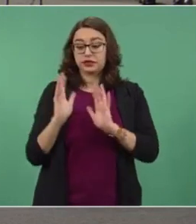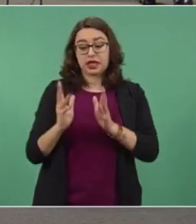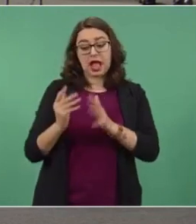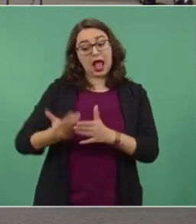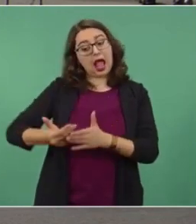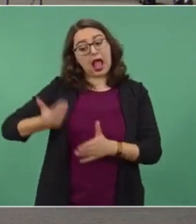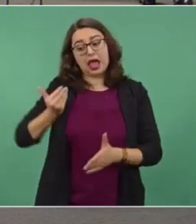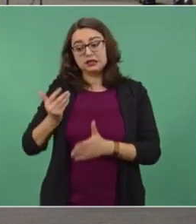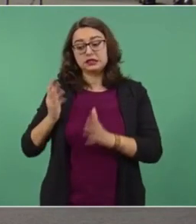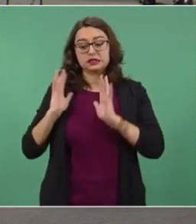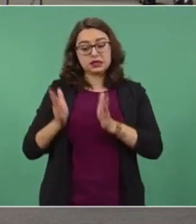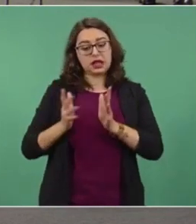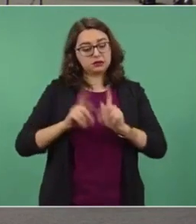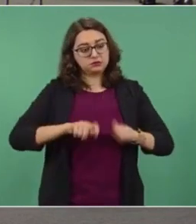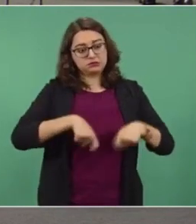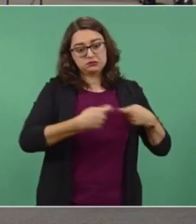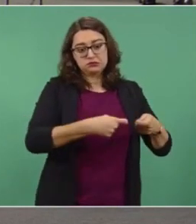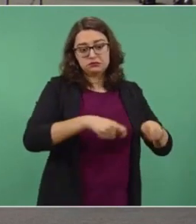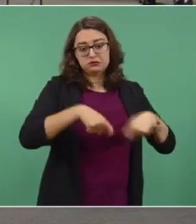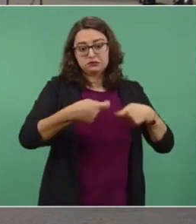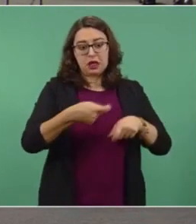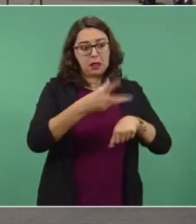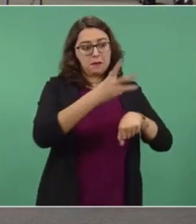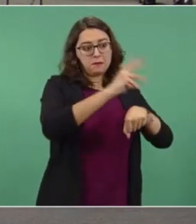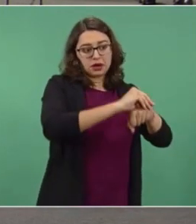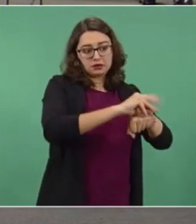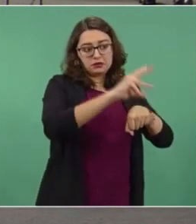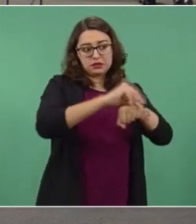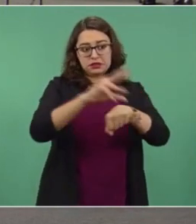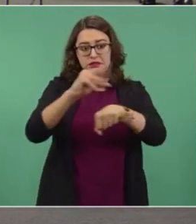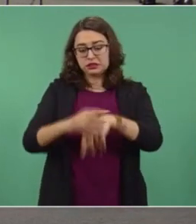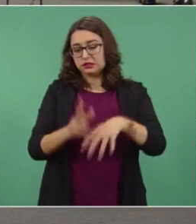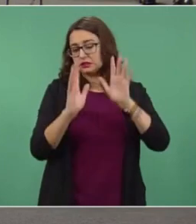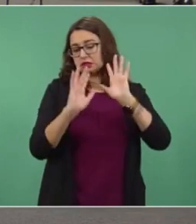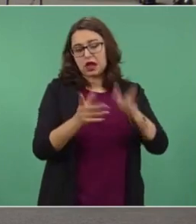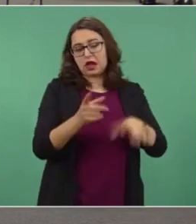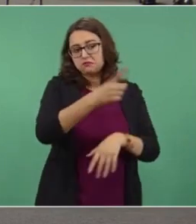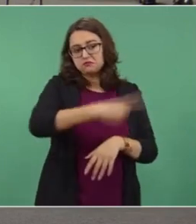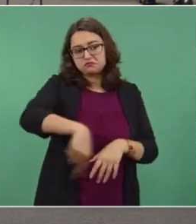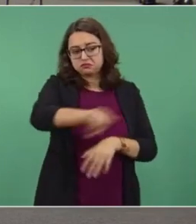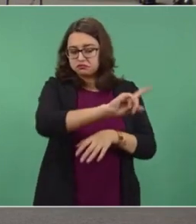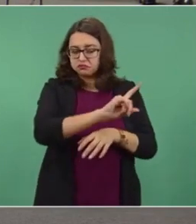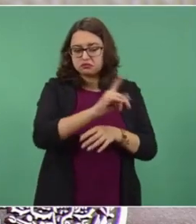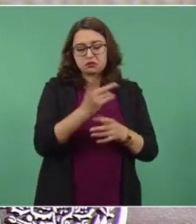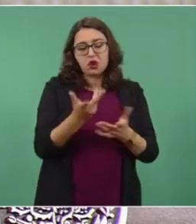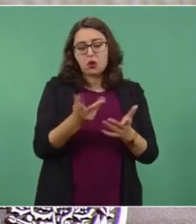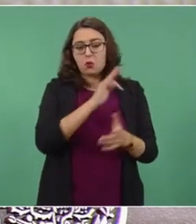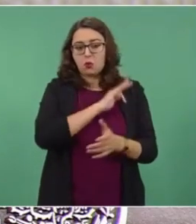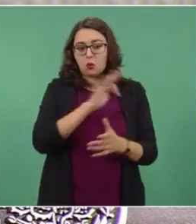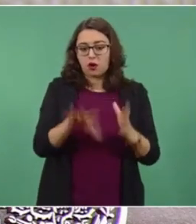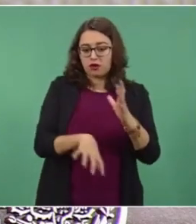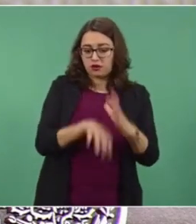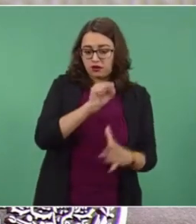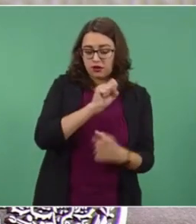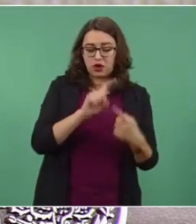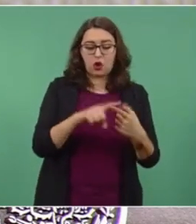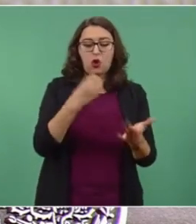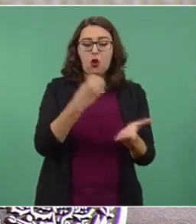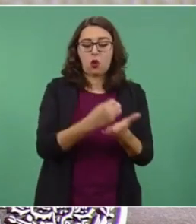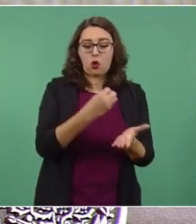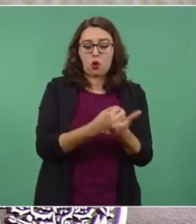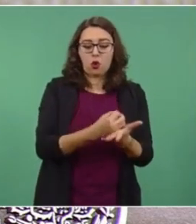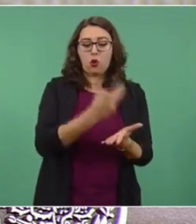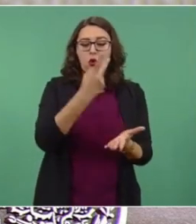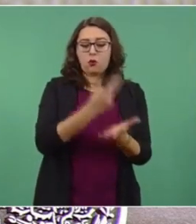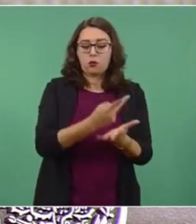mexicano y por las cuales ya se está explorando y o explotando oro, plata,